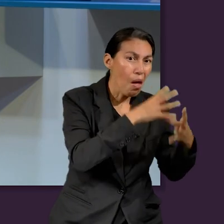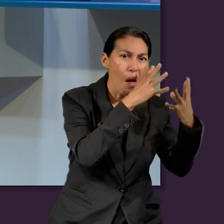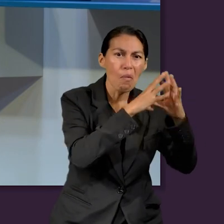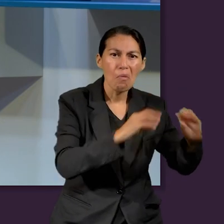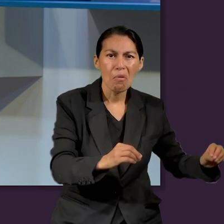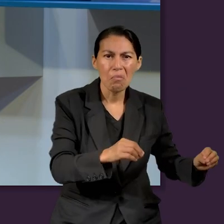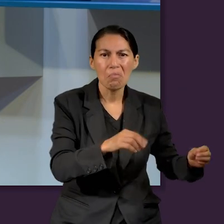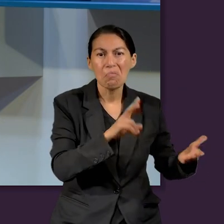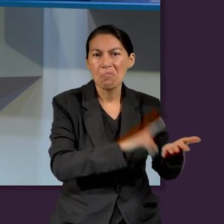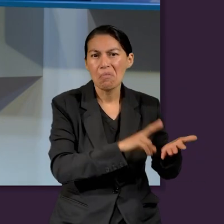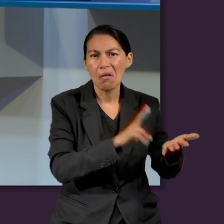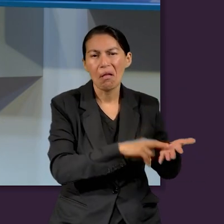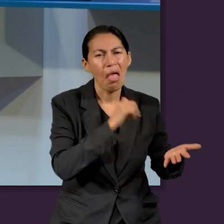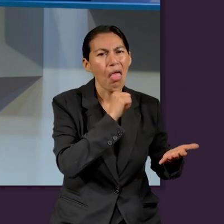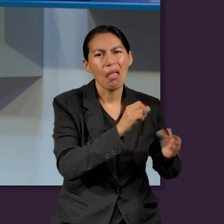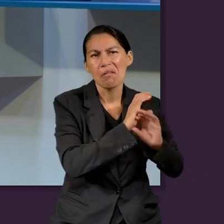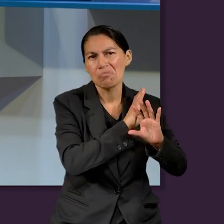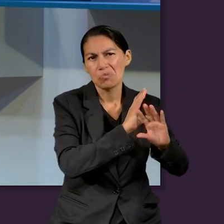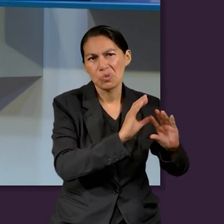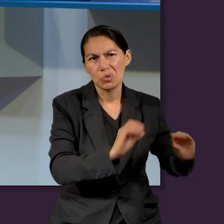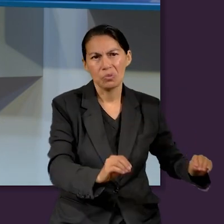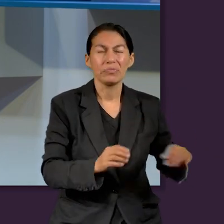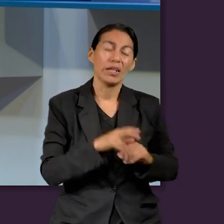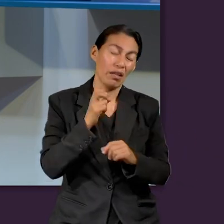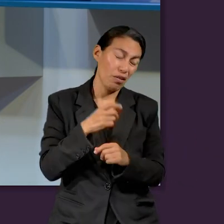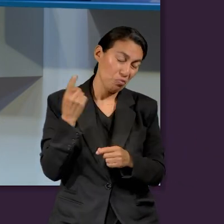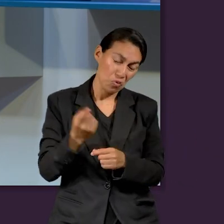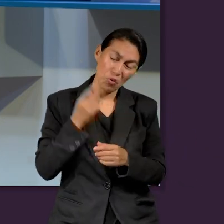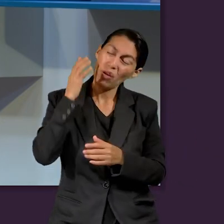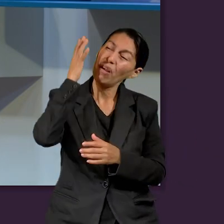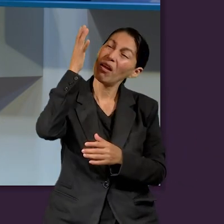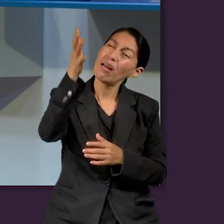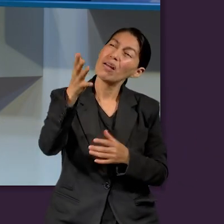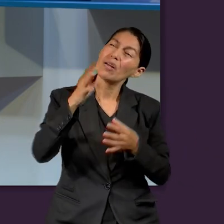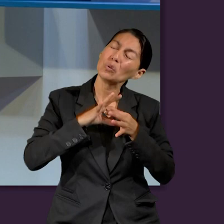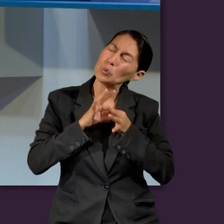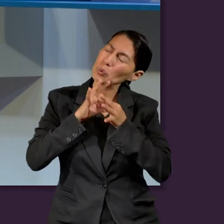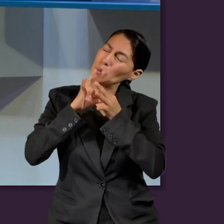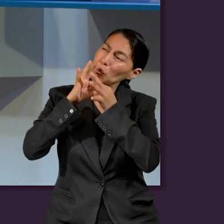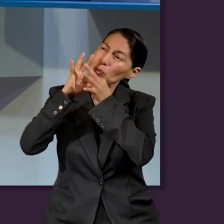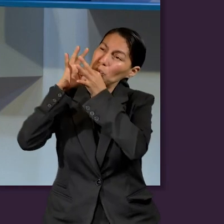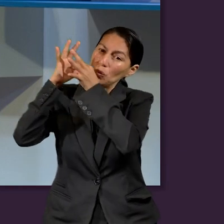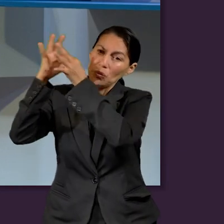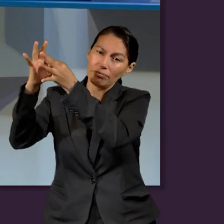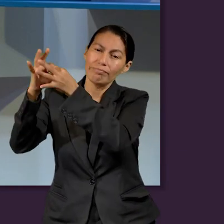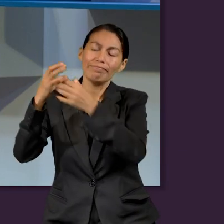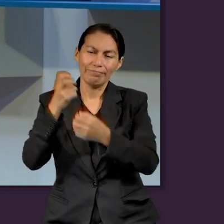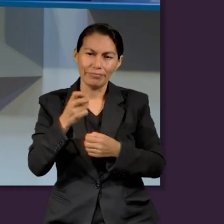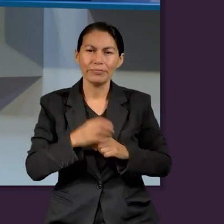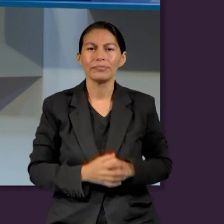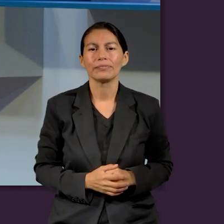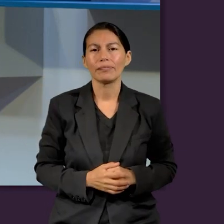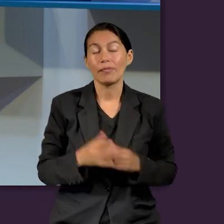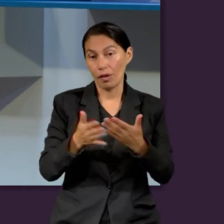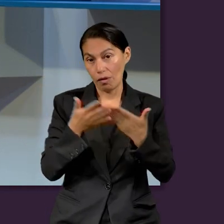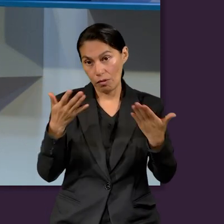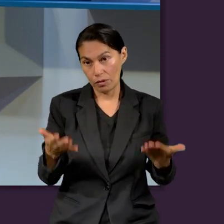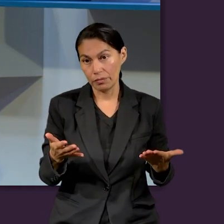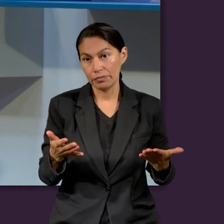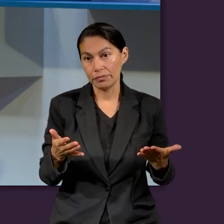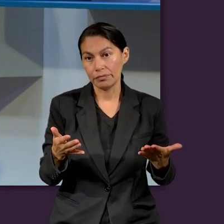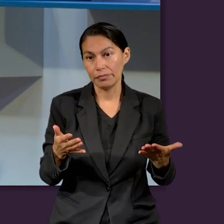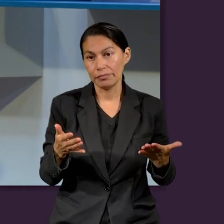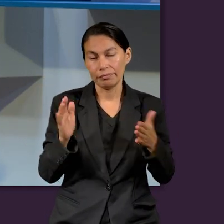que hacemos trasciende o debe trascender por la eternidad. Así que vamos a pasar